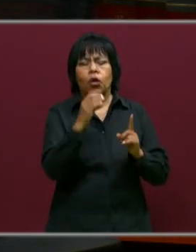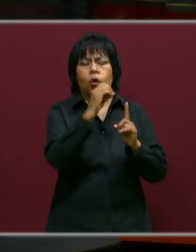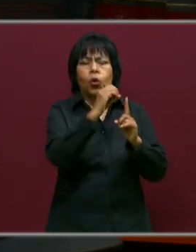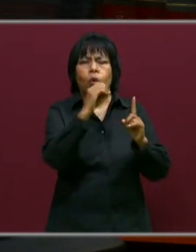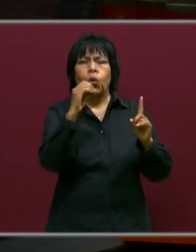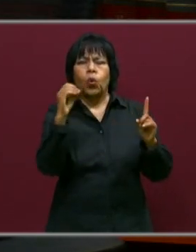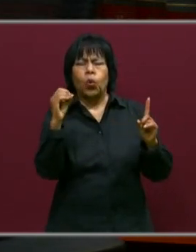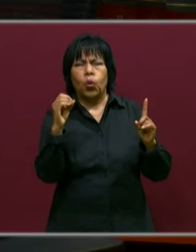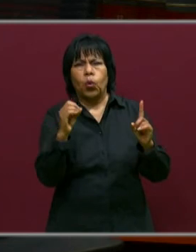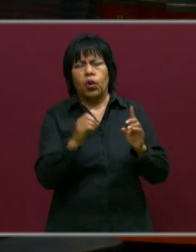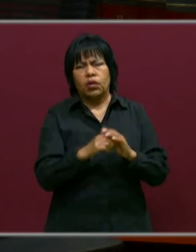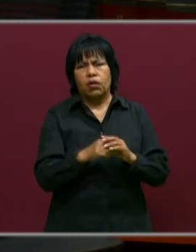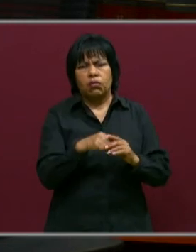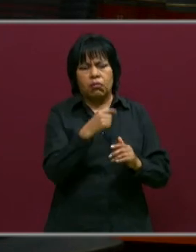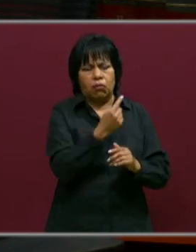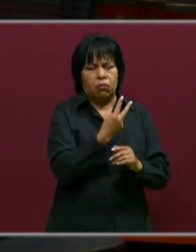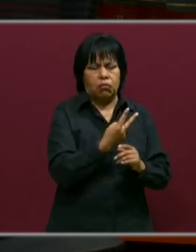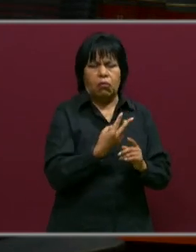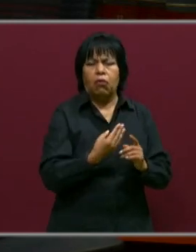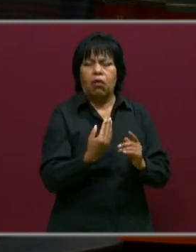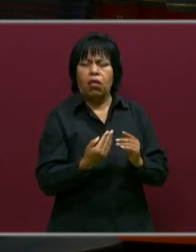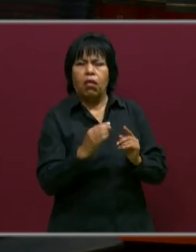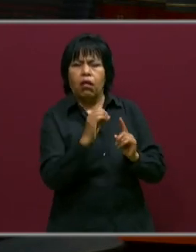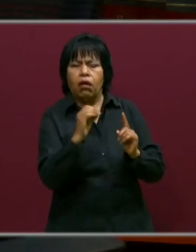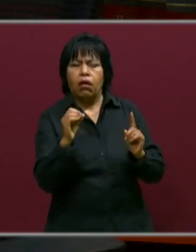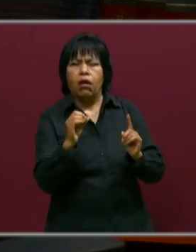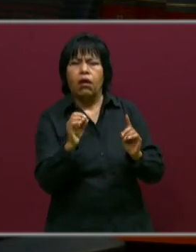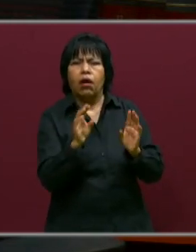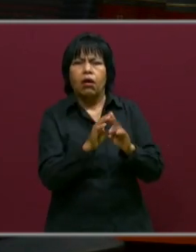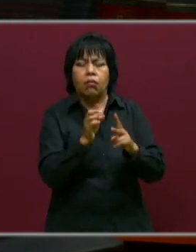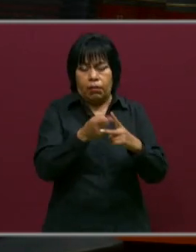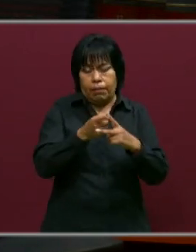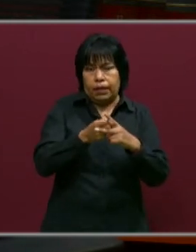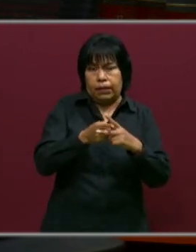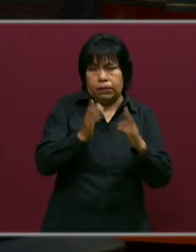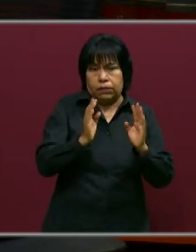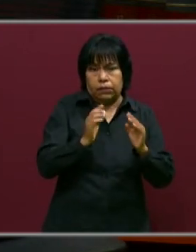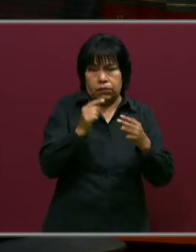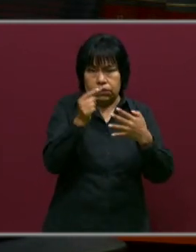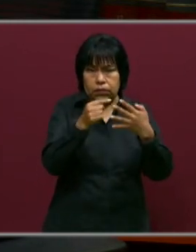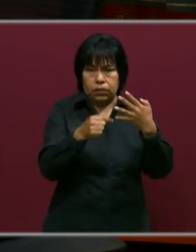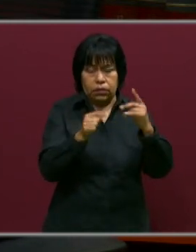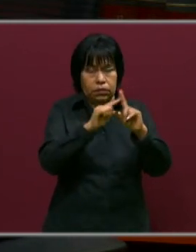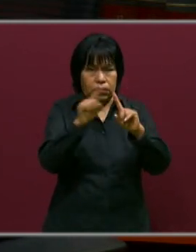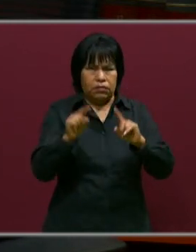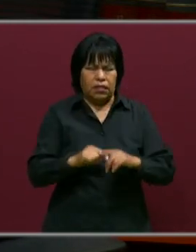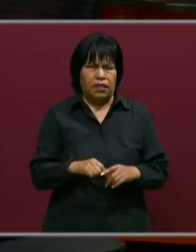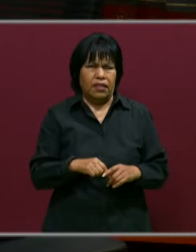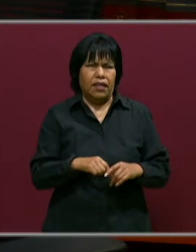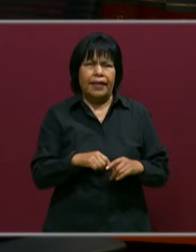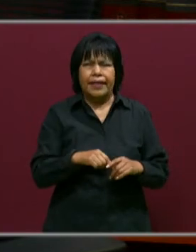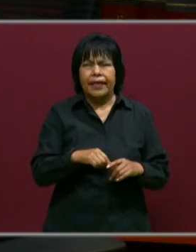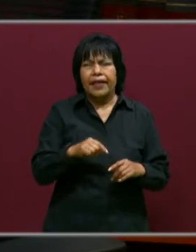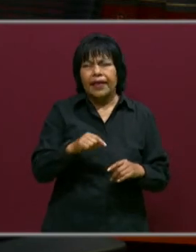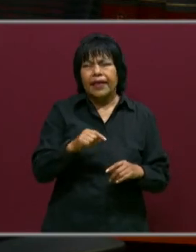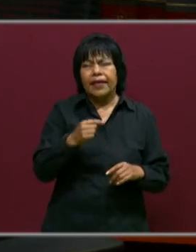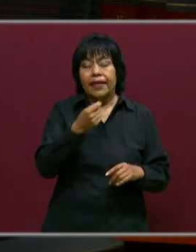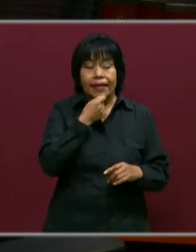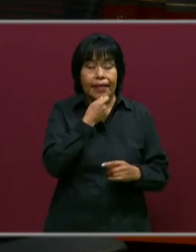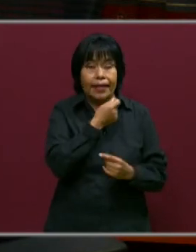seriación y el niño ha logrado, no precisamente que tengamos evidencias, que tengamos